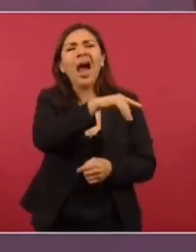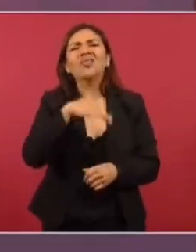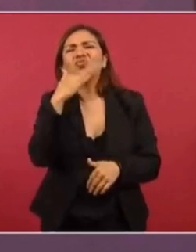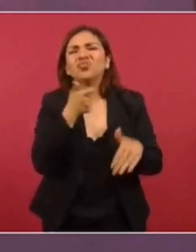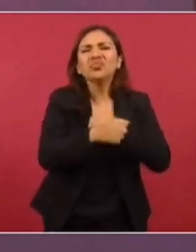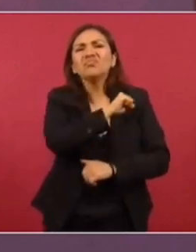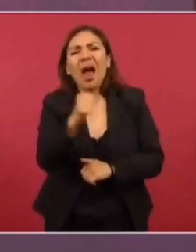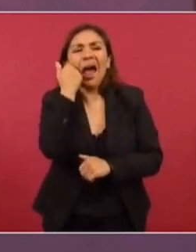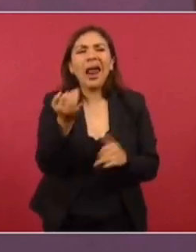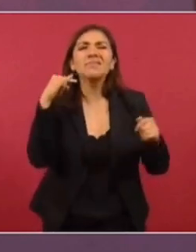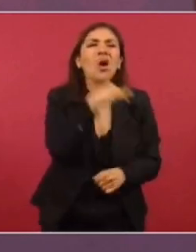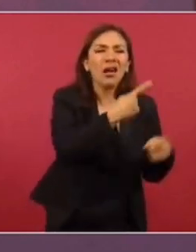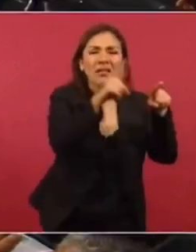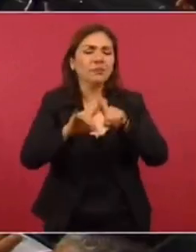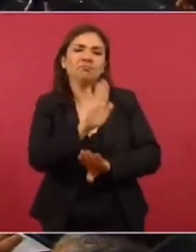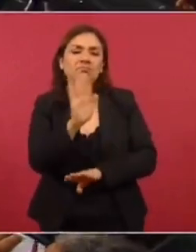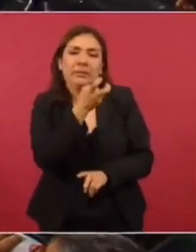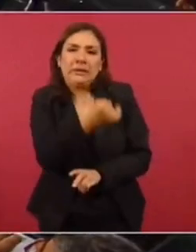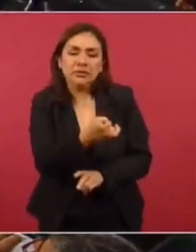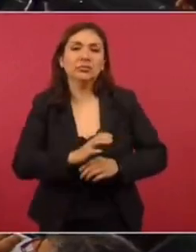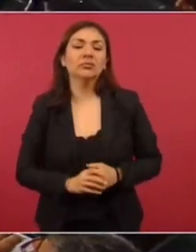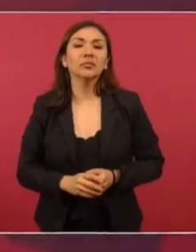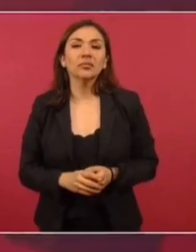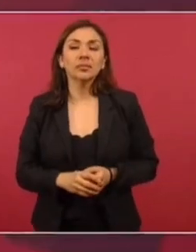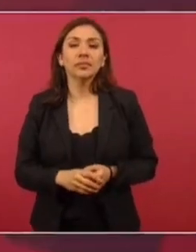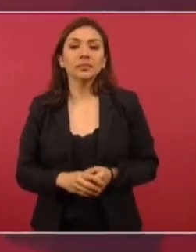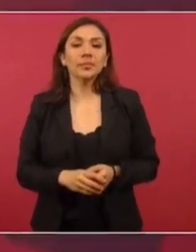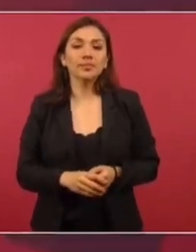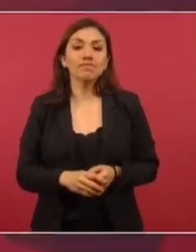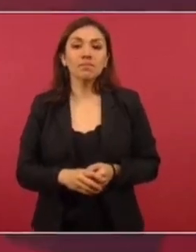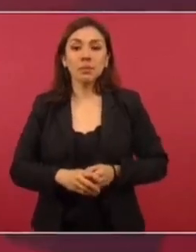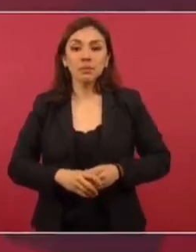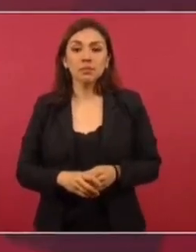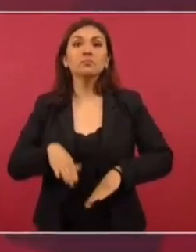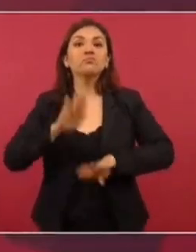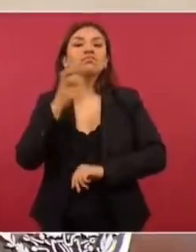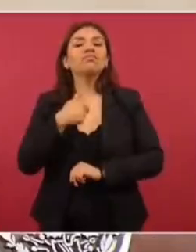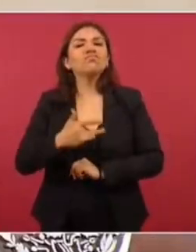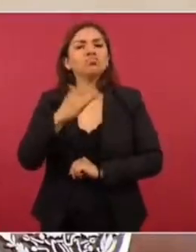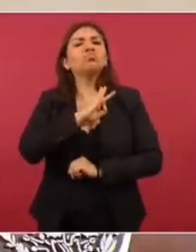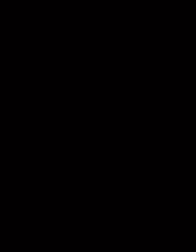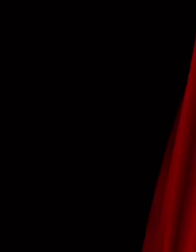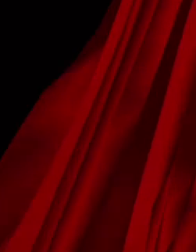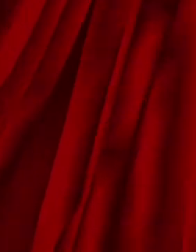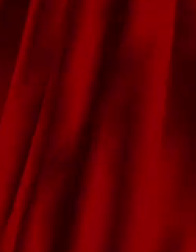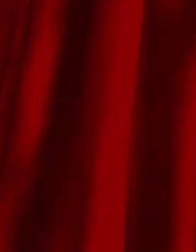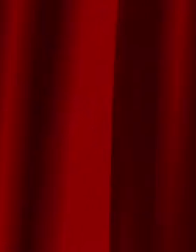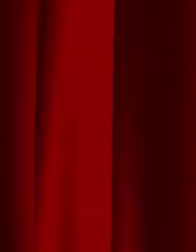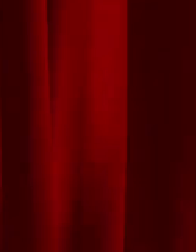corruptos, hipócritas. Eso es lo que nos da autoridad moral.